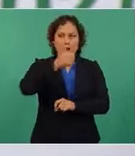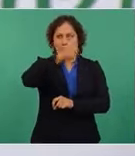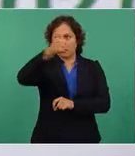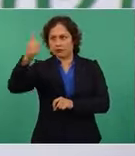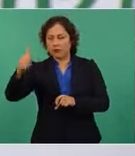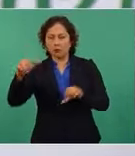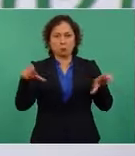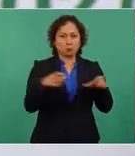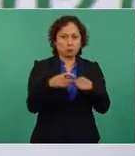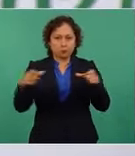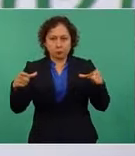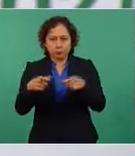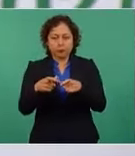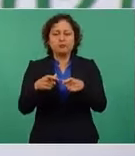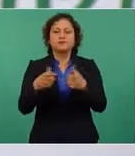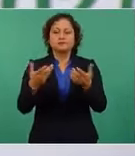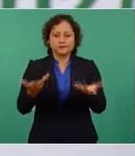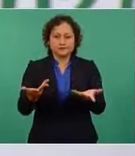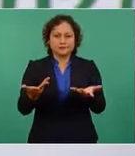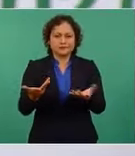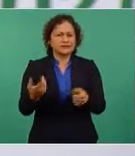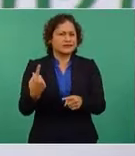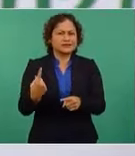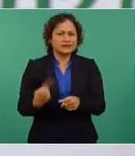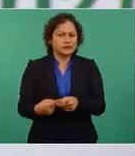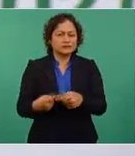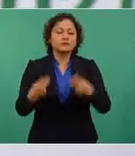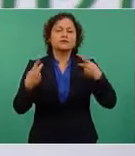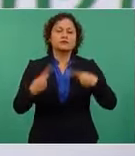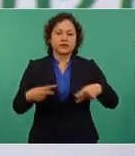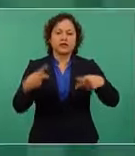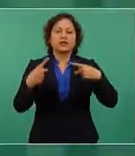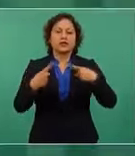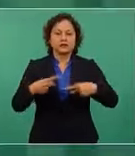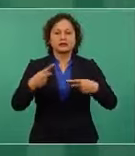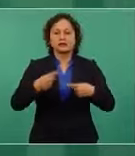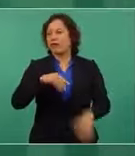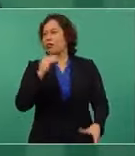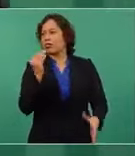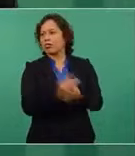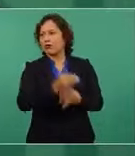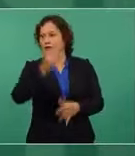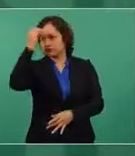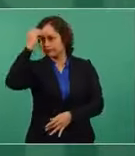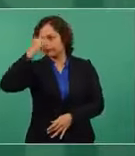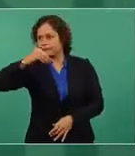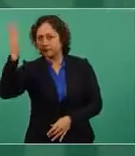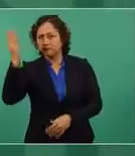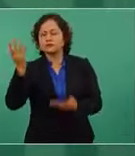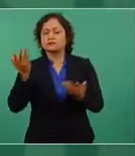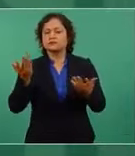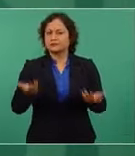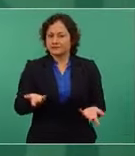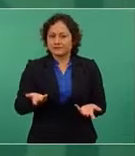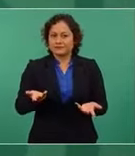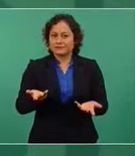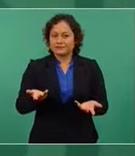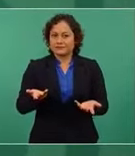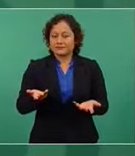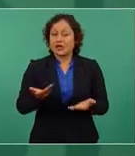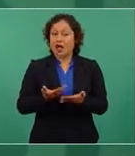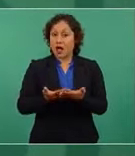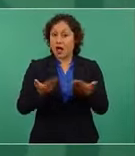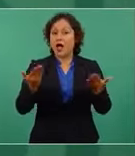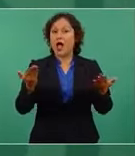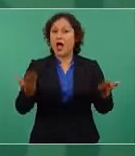que están olvidadas estas personas, que ni siquiera son un tema más que de referencia, reciban el